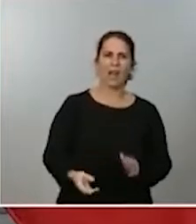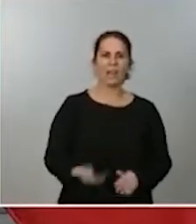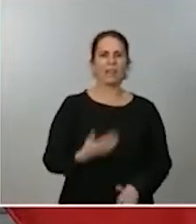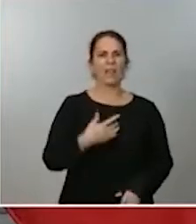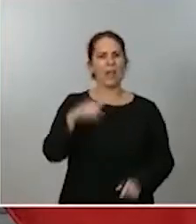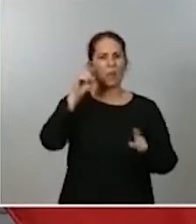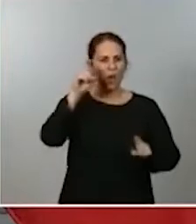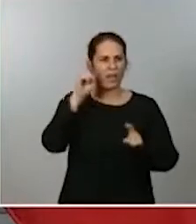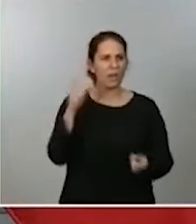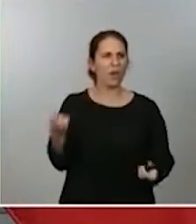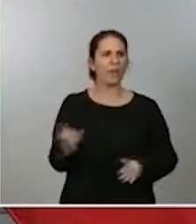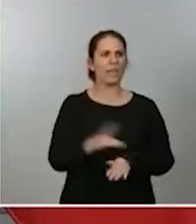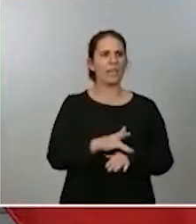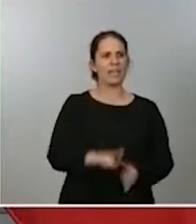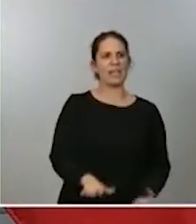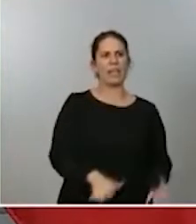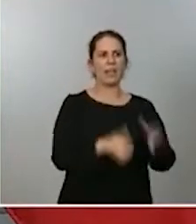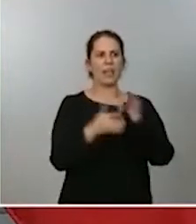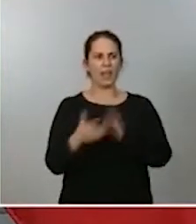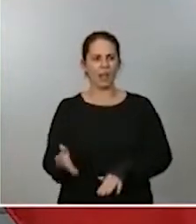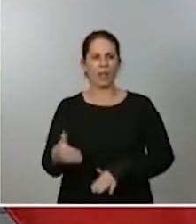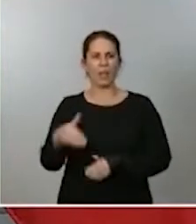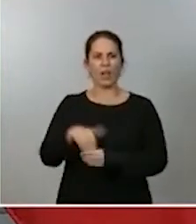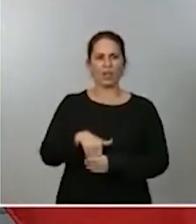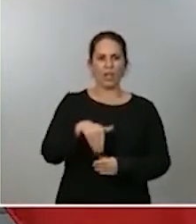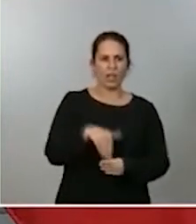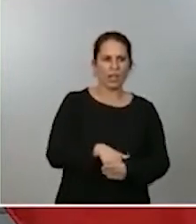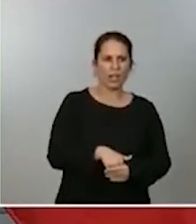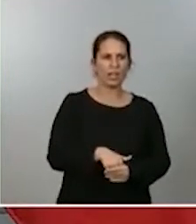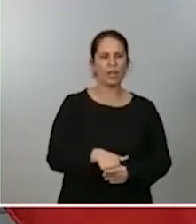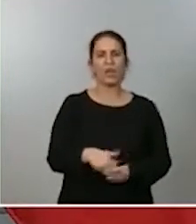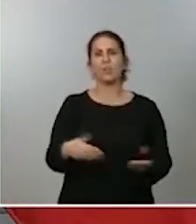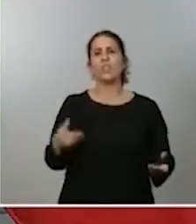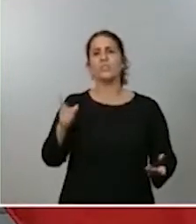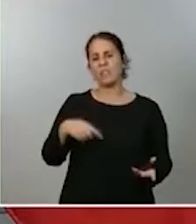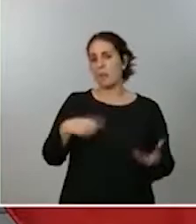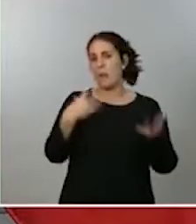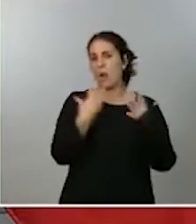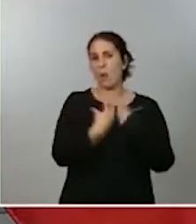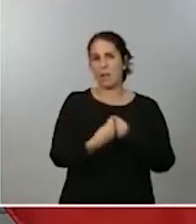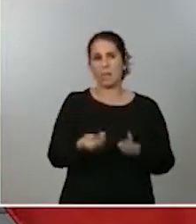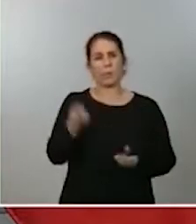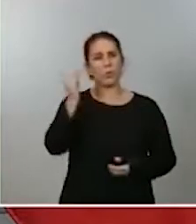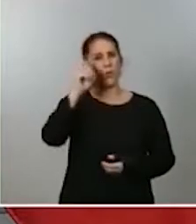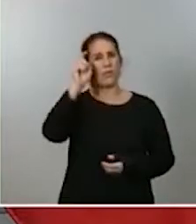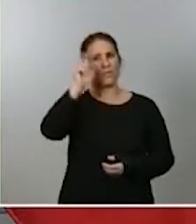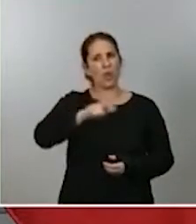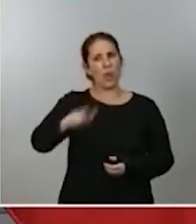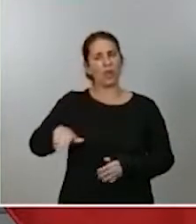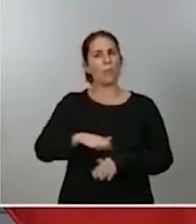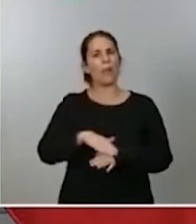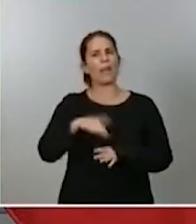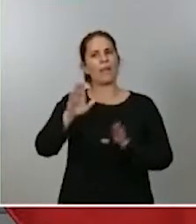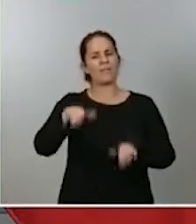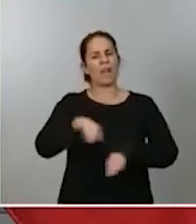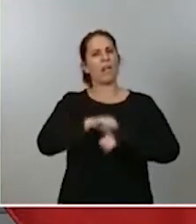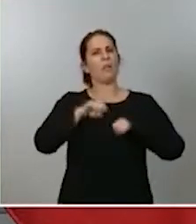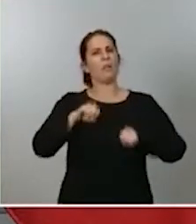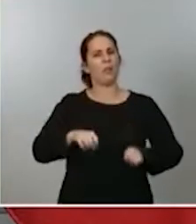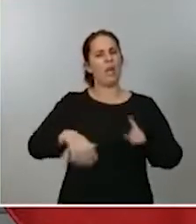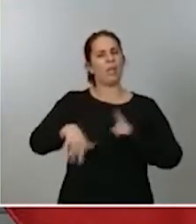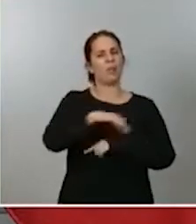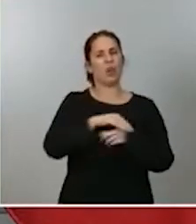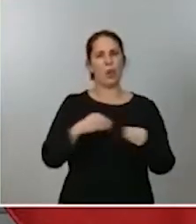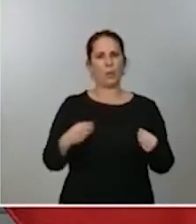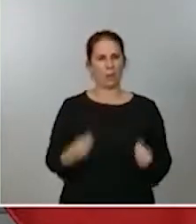digitalización también de los contenidos, el acompañamiento al profesorado para que reúna las condiciones adecuadas de su entorno y poder